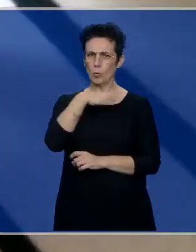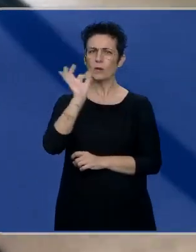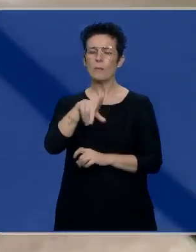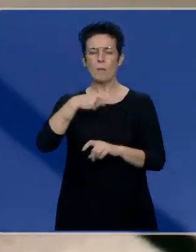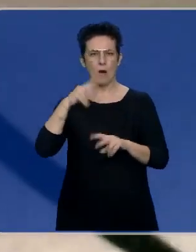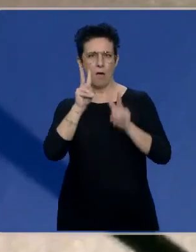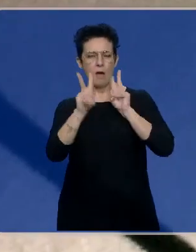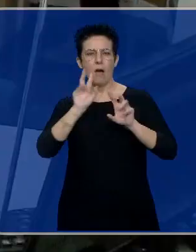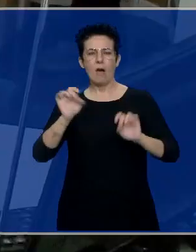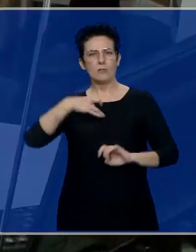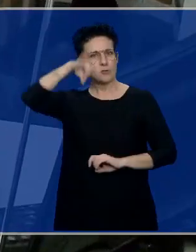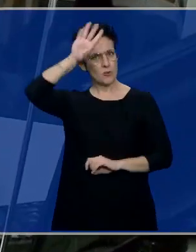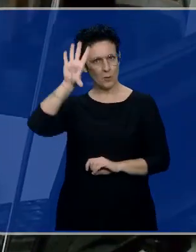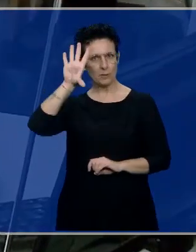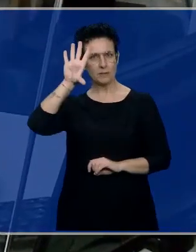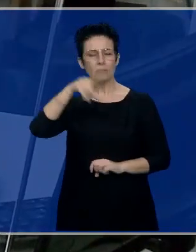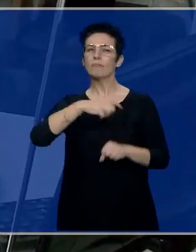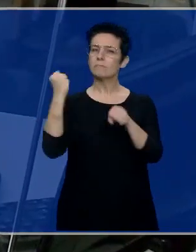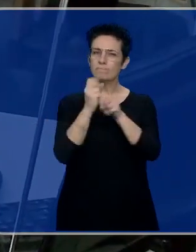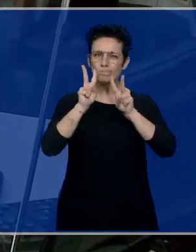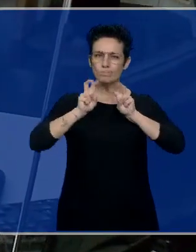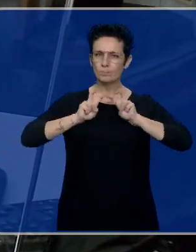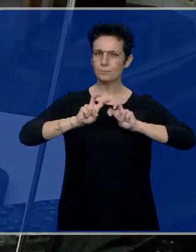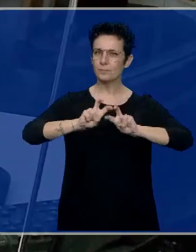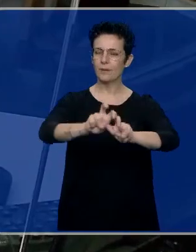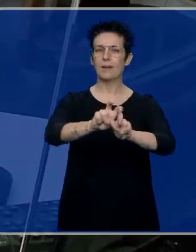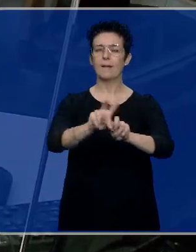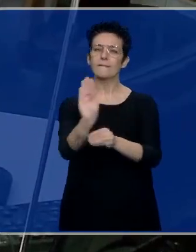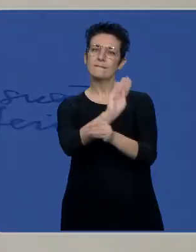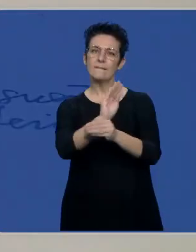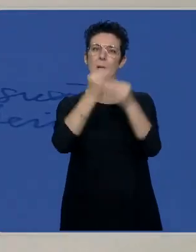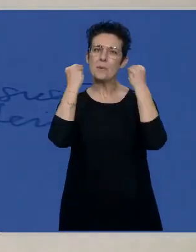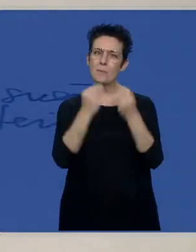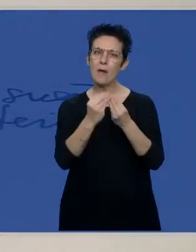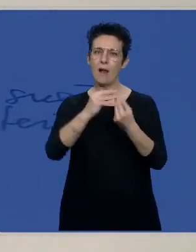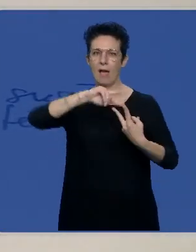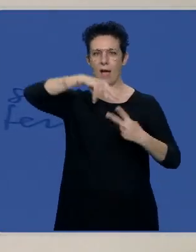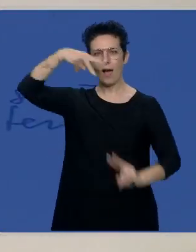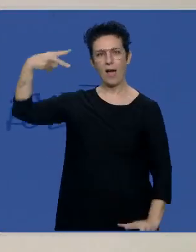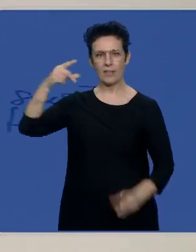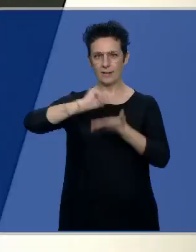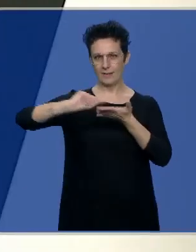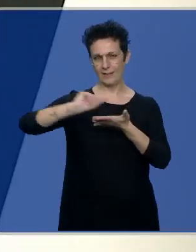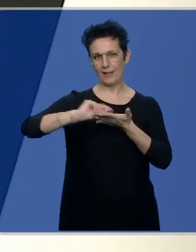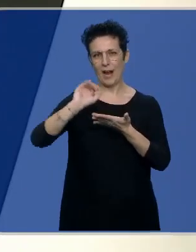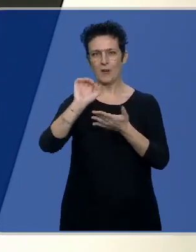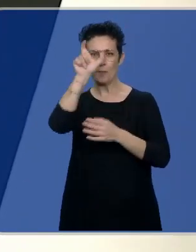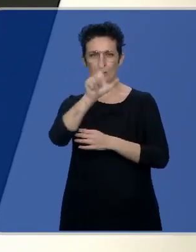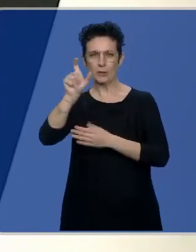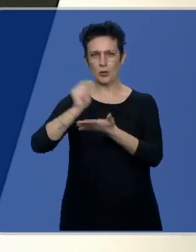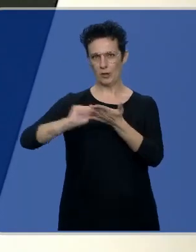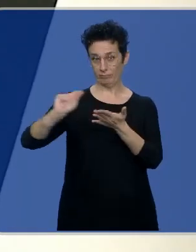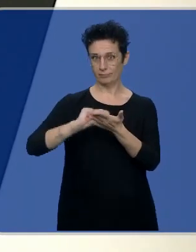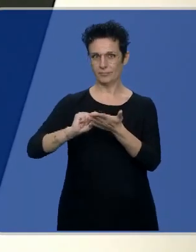sorpresas. Una labor de disección para conservar el ADN literario de una treintena de autores. Es una auténtica